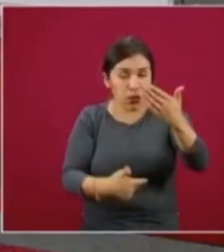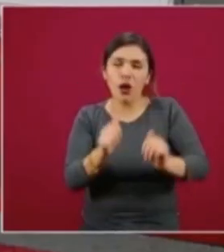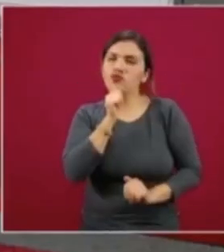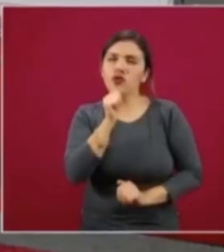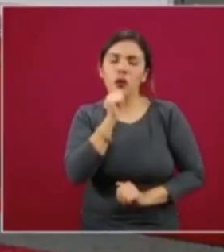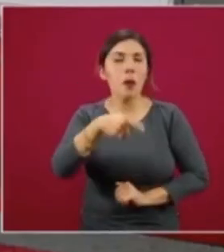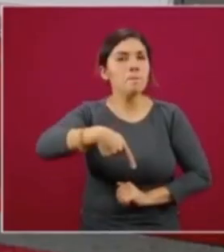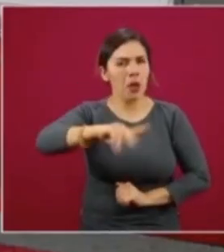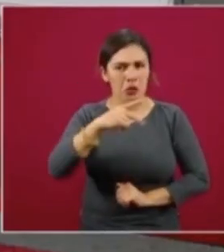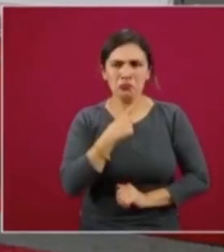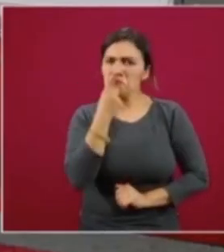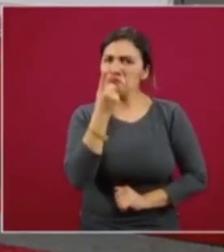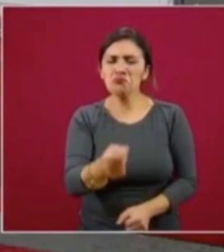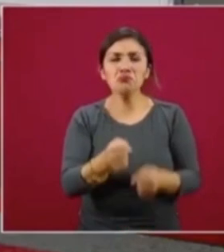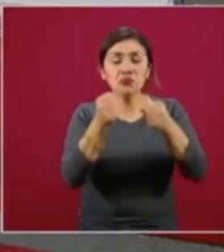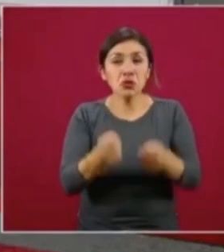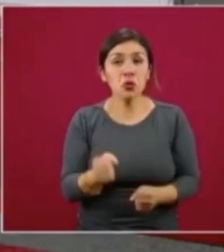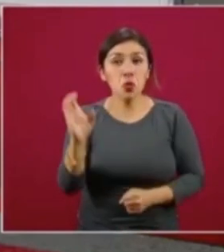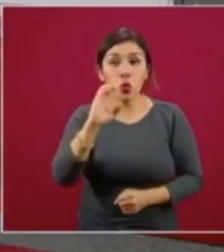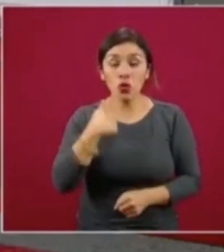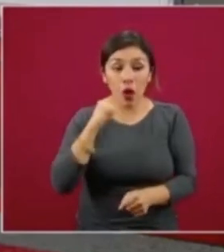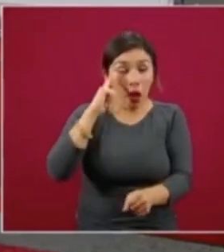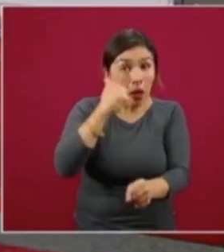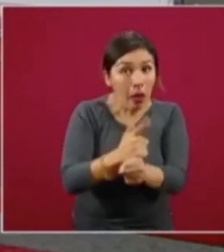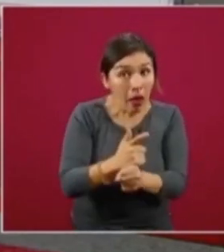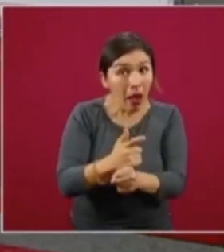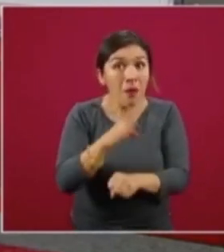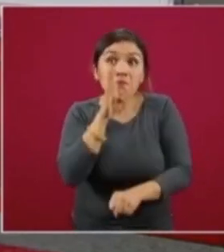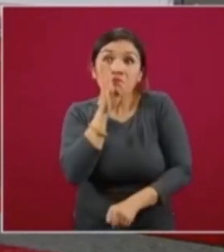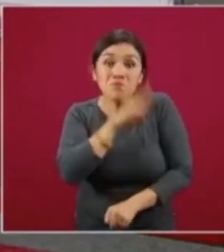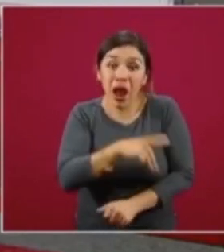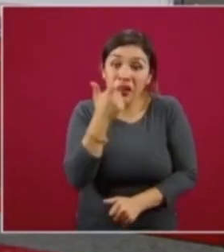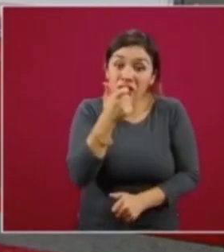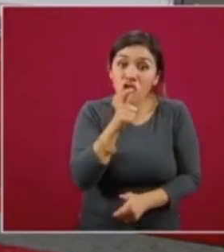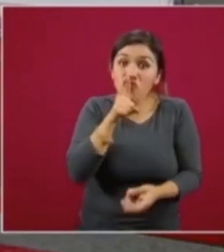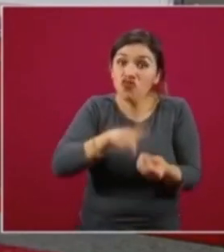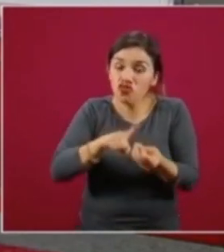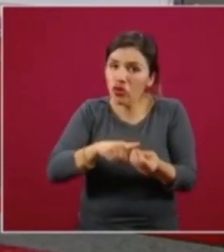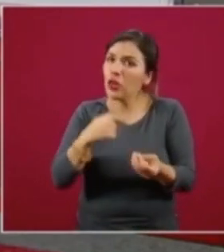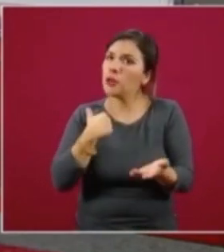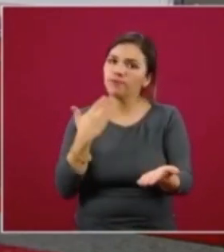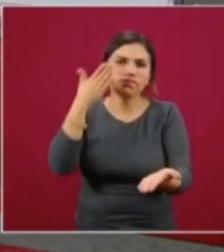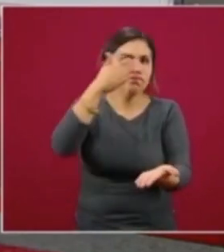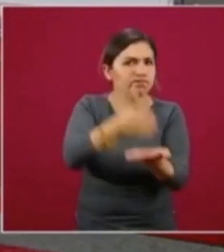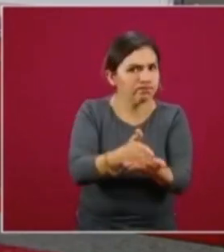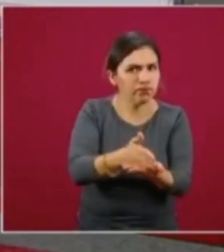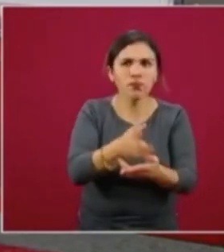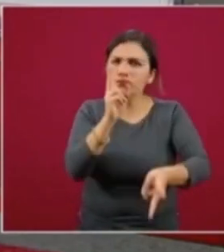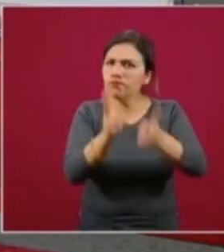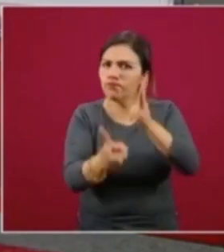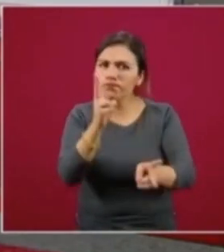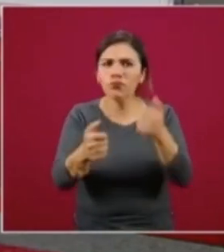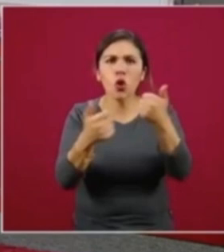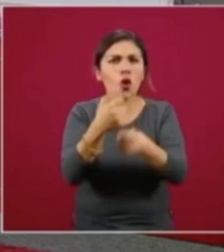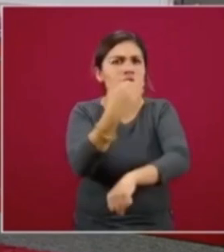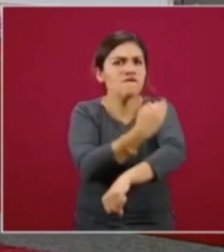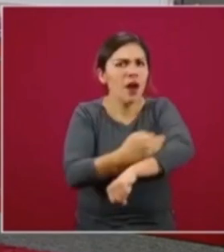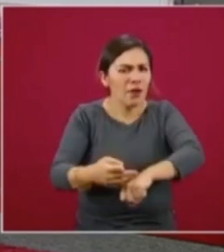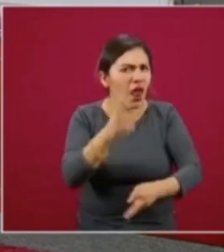te puedo asegurar es que cuando nosotros detectamos esta circunstancia, intervenimos, platicamos con la familia,